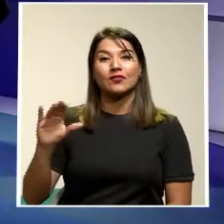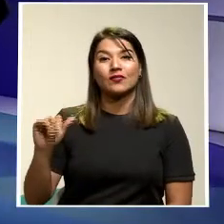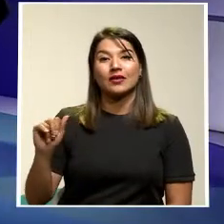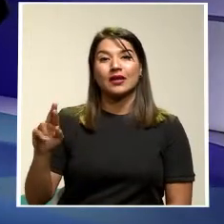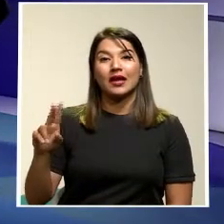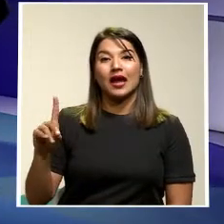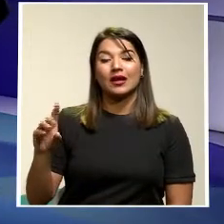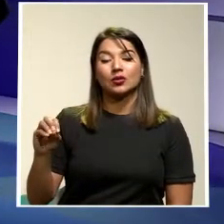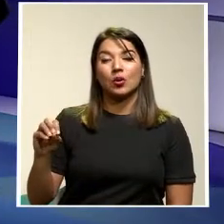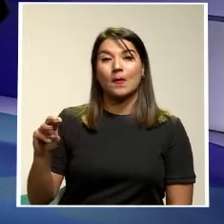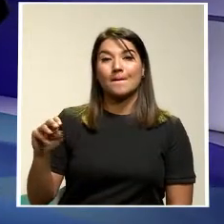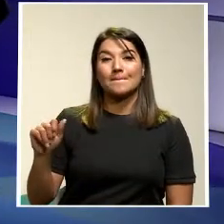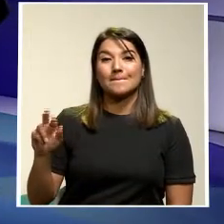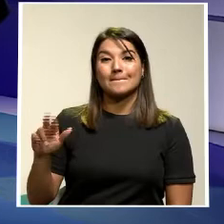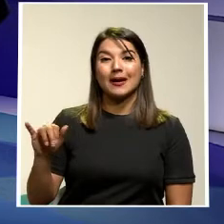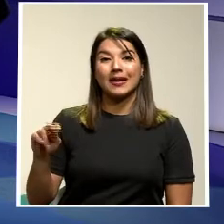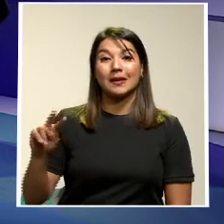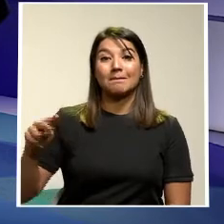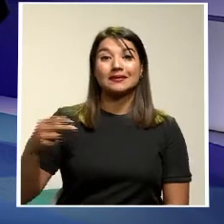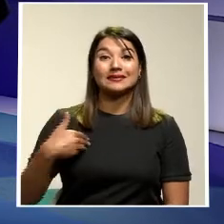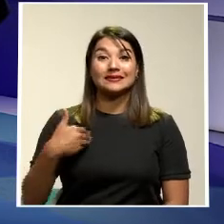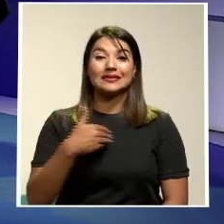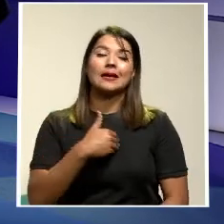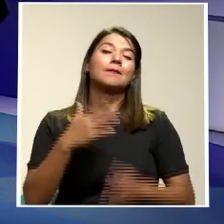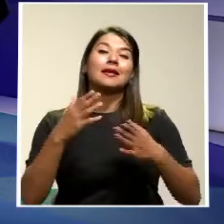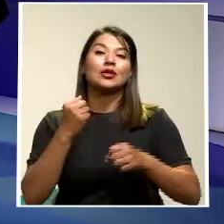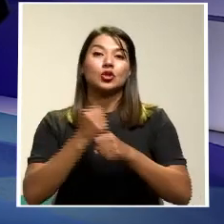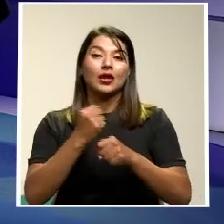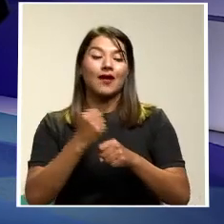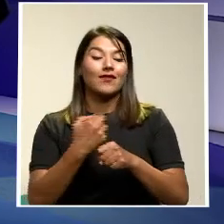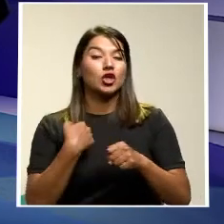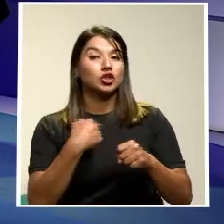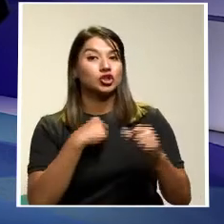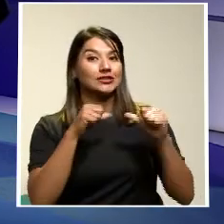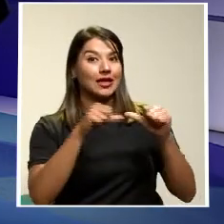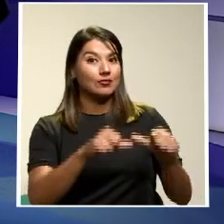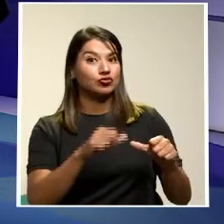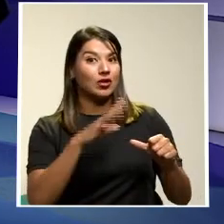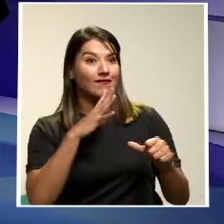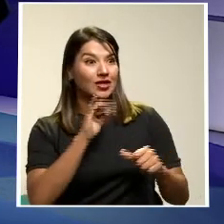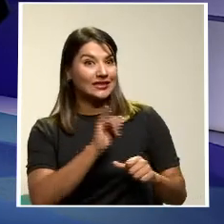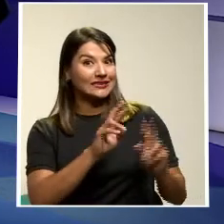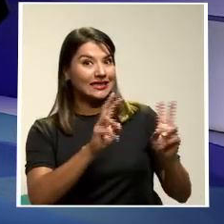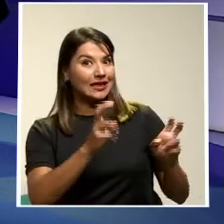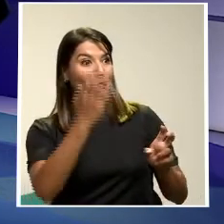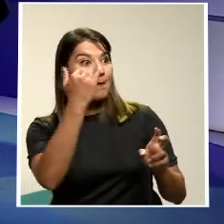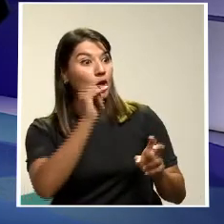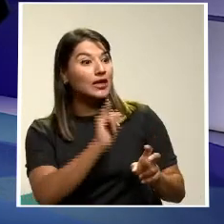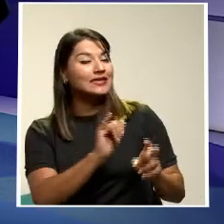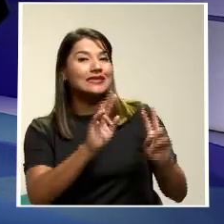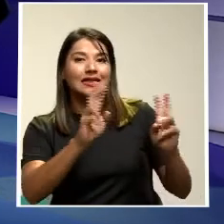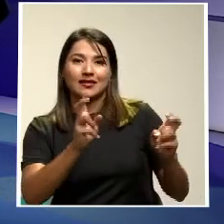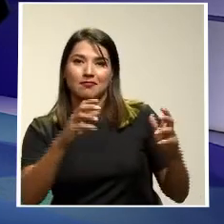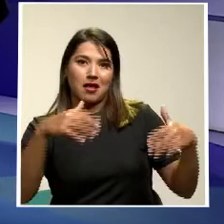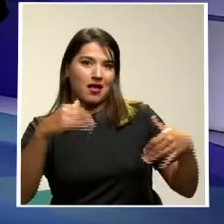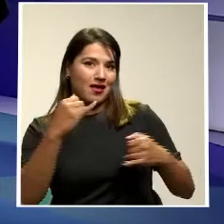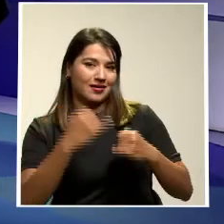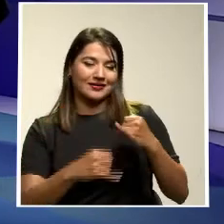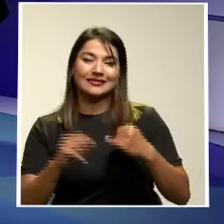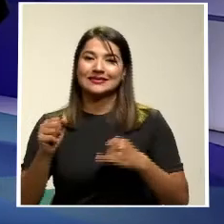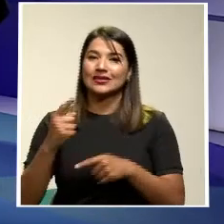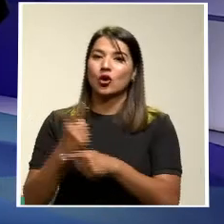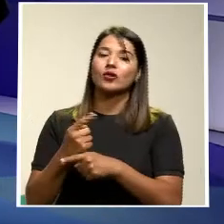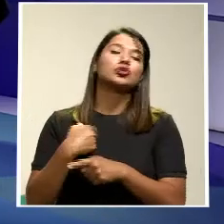Viceministro De trabajo Vamos a seguir Conversando Porque este tema Un gusto Está muy lejos De agotarse Ahora lo